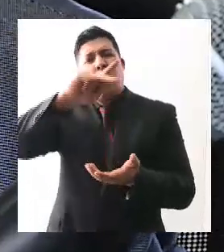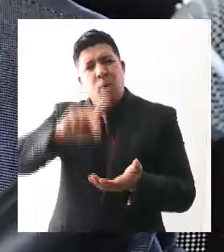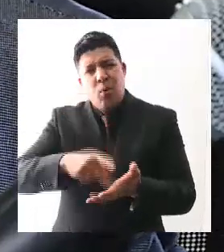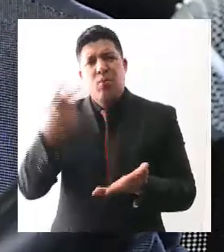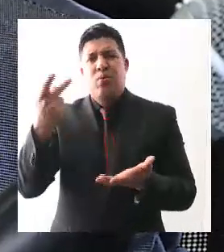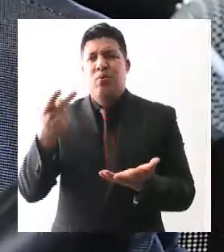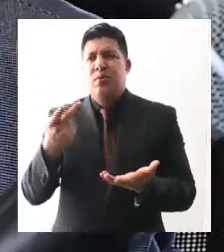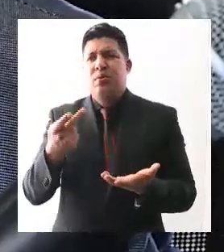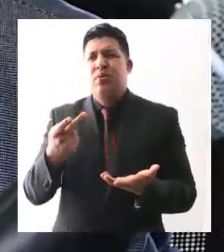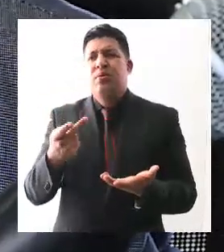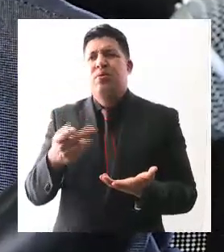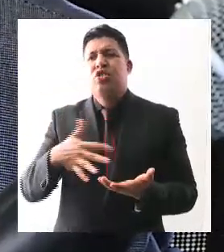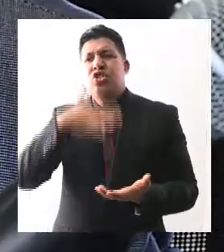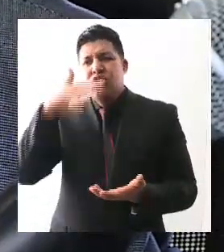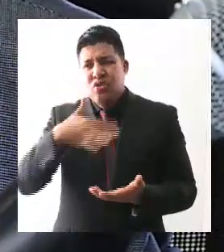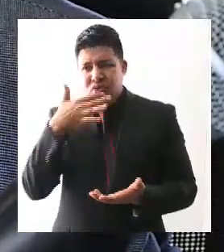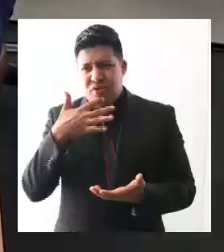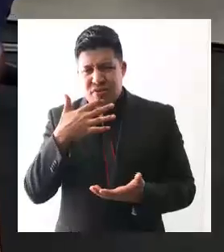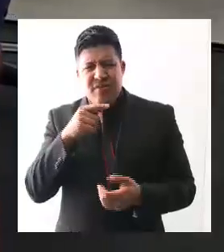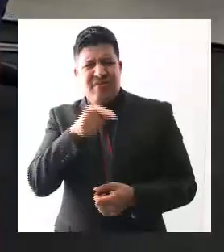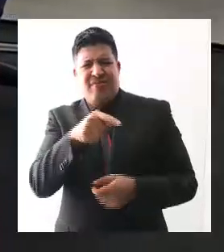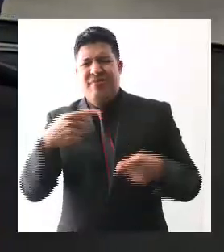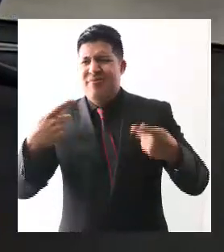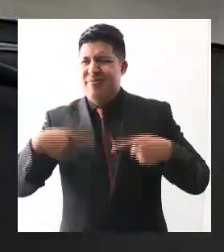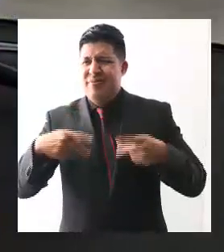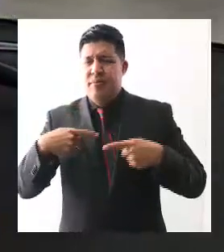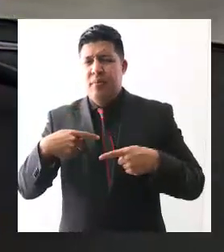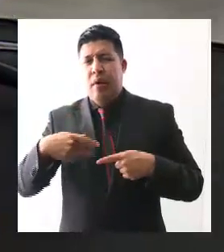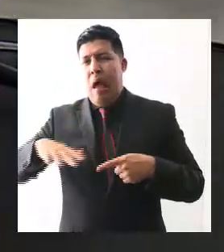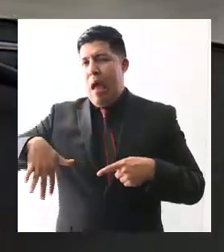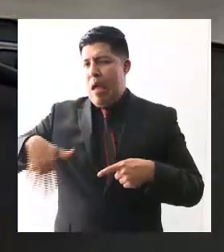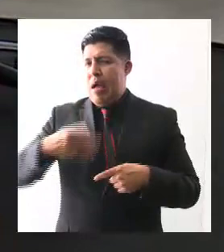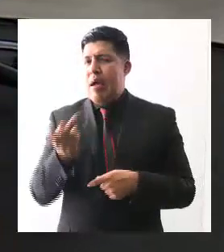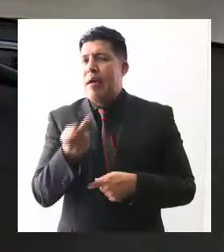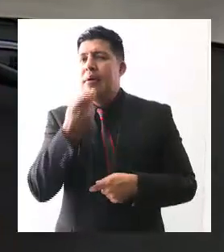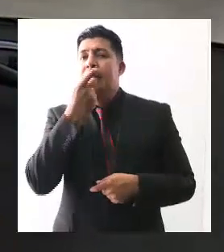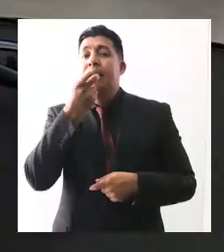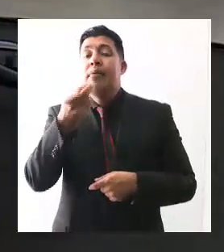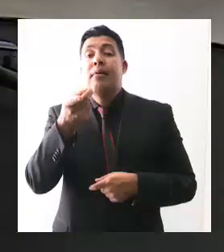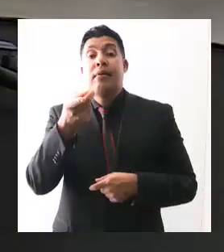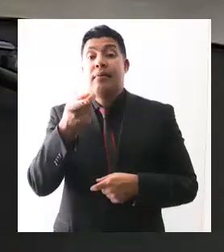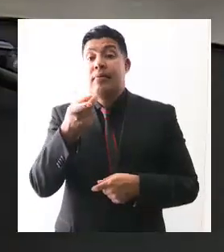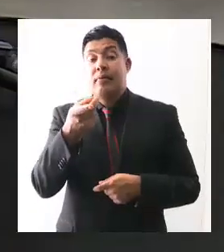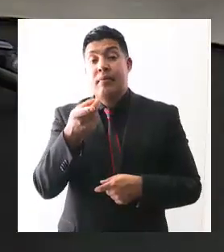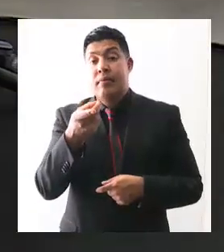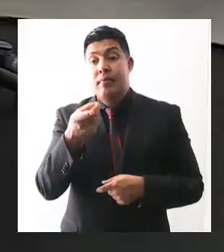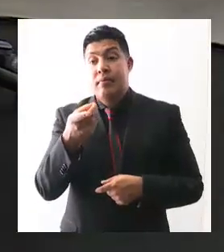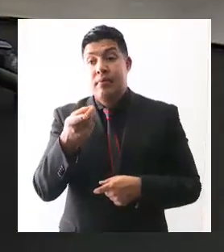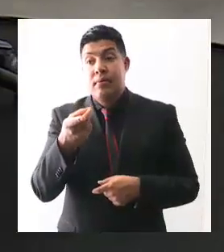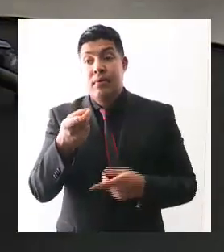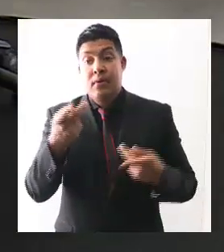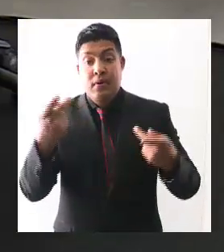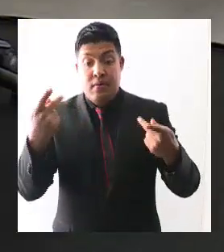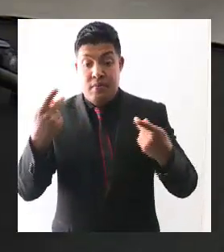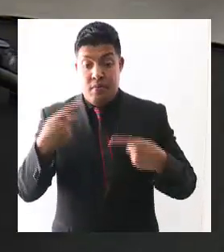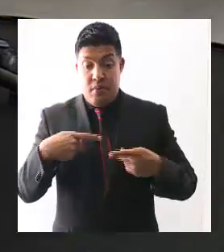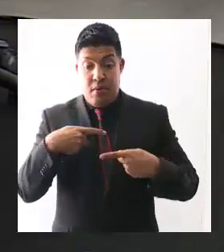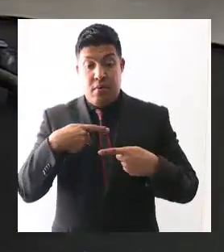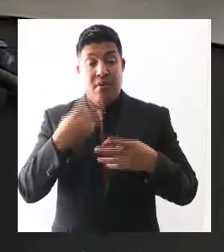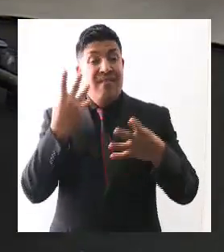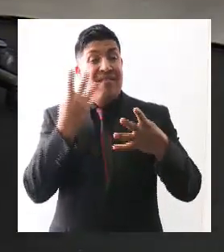hace el ciudadano o la ciudadana particularmente es este nuevo sistema en la reinserción de quienes ya salen de